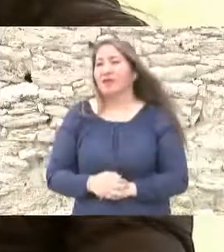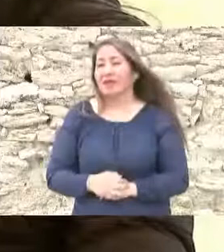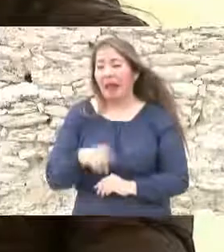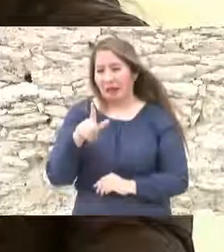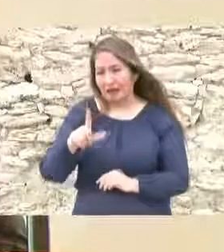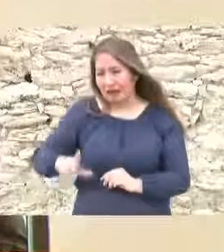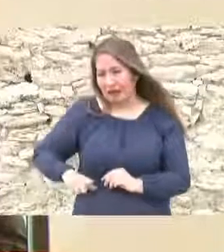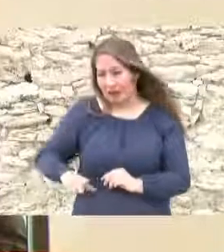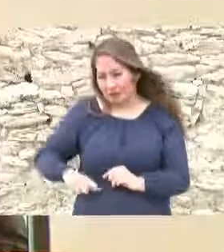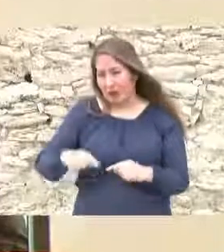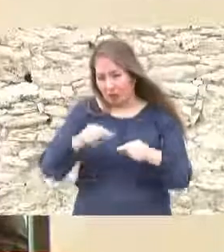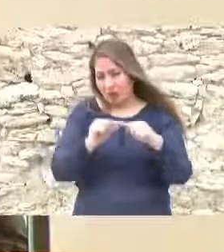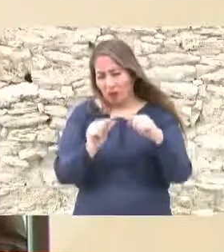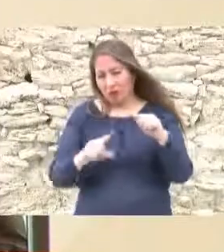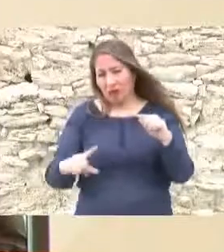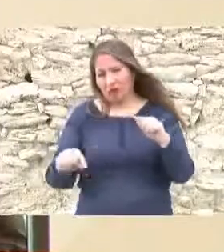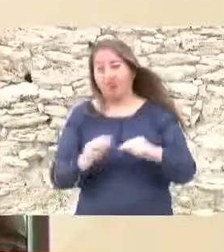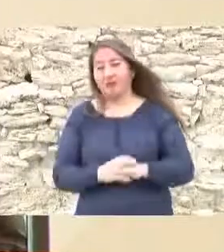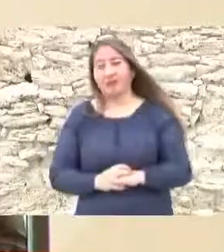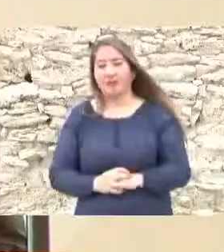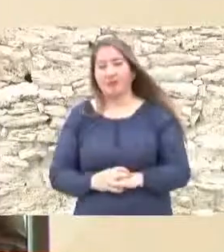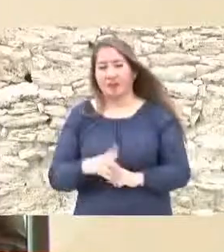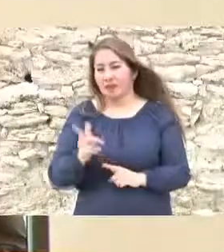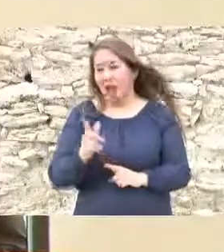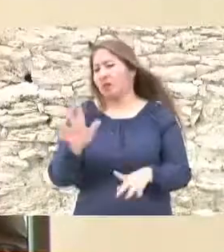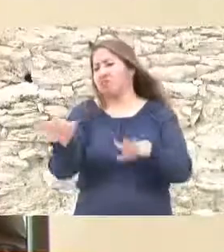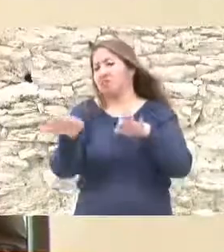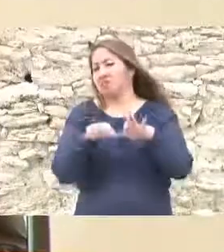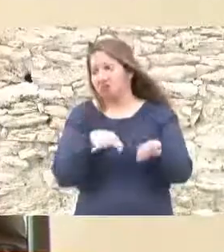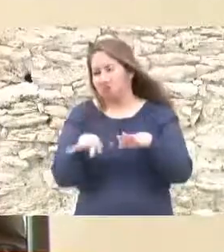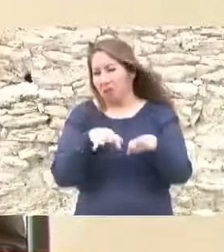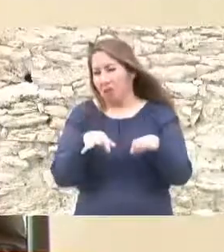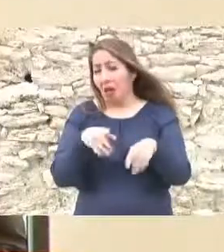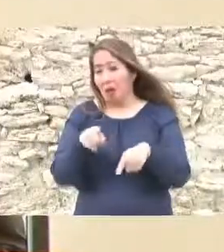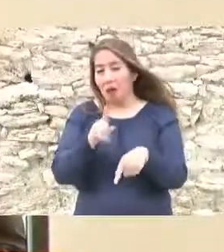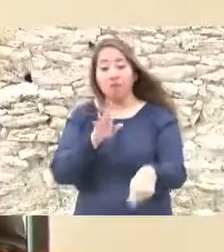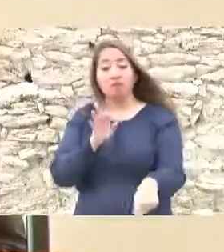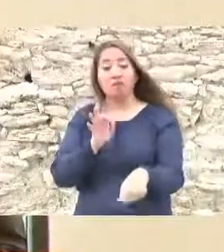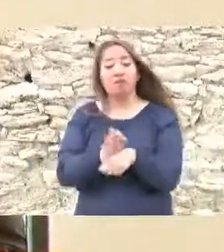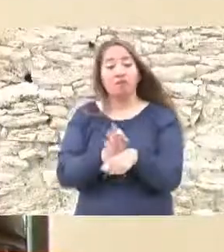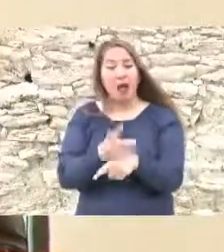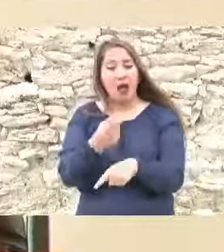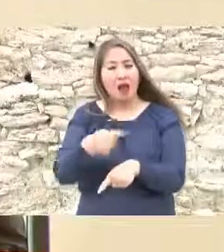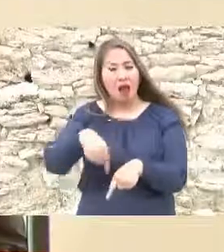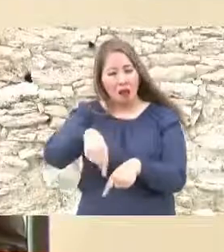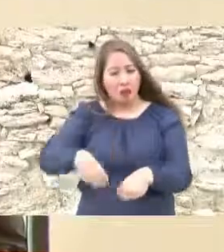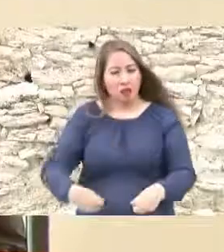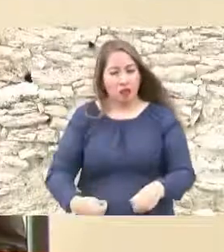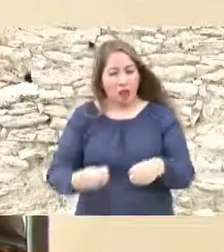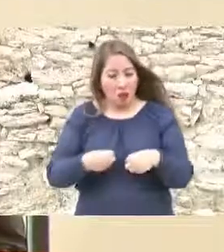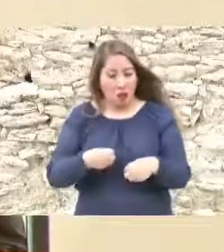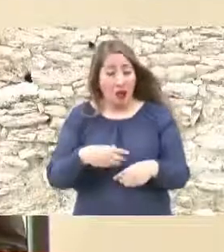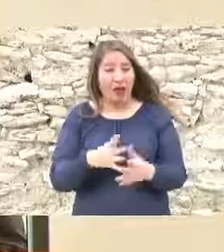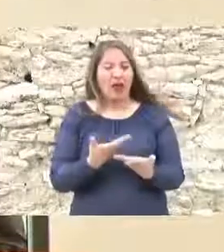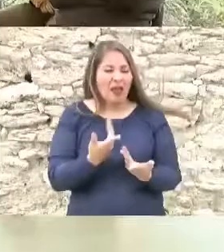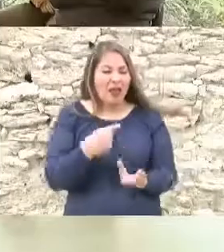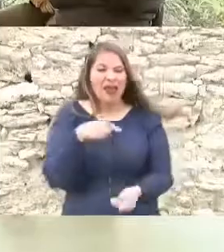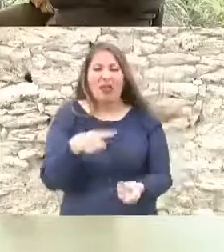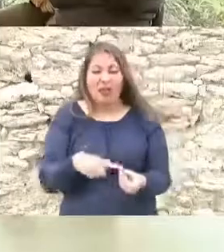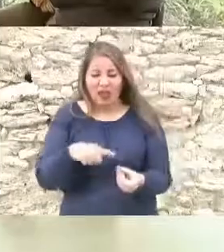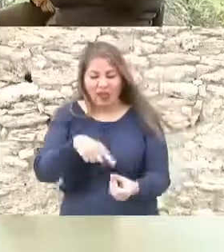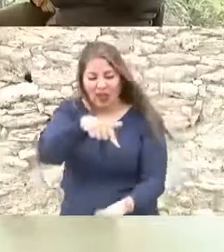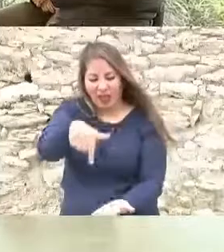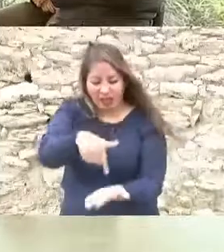El gobierno de la Cuarta Transformación está trabajando para proteger la vida y poner al centro a las personas